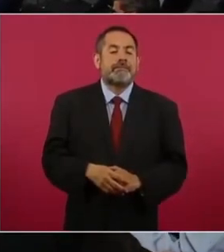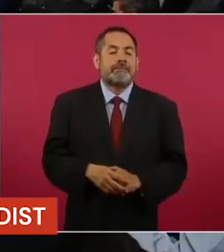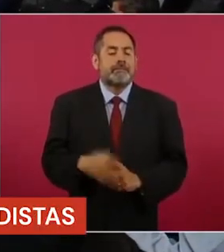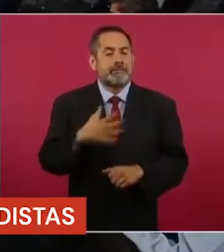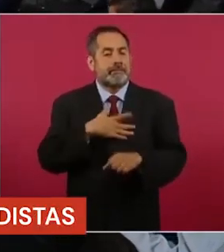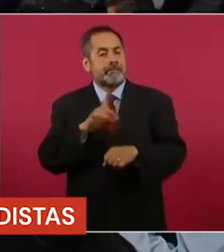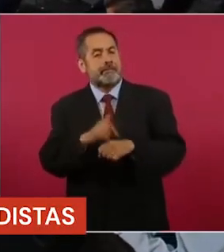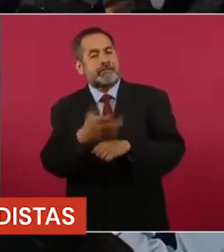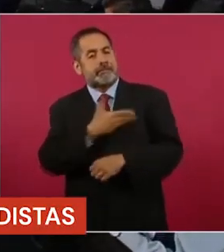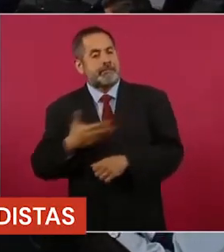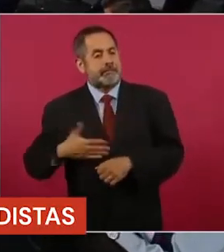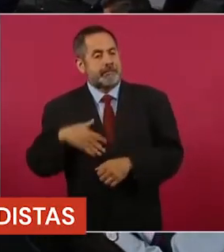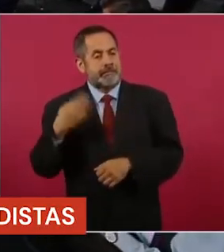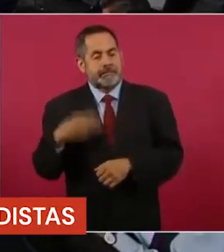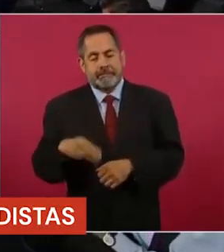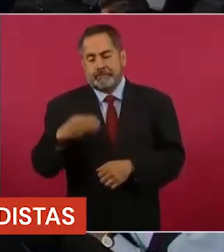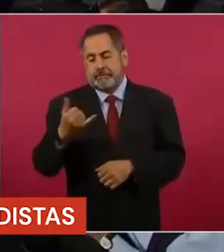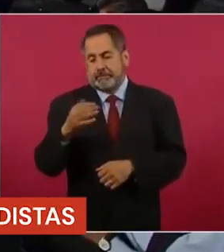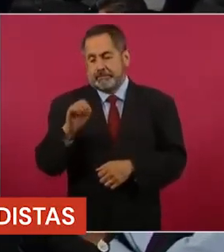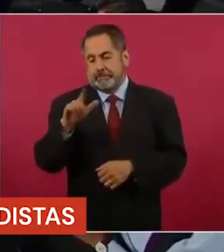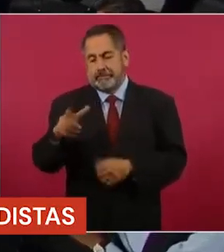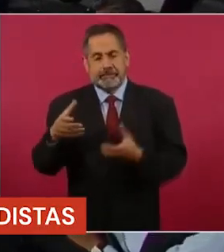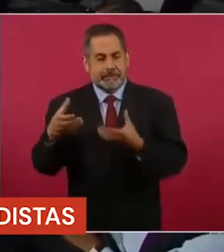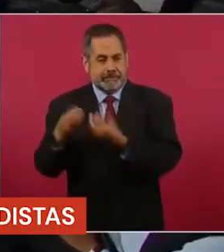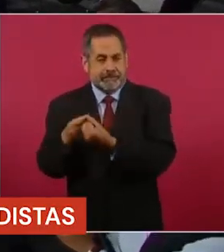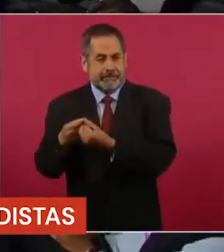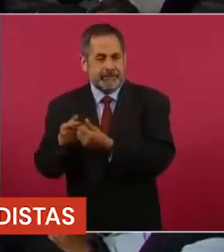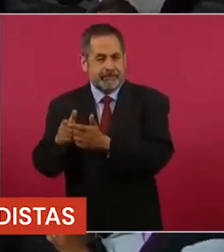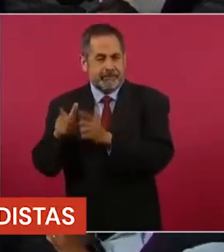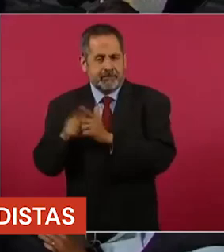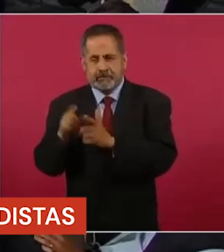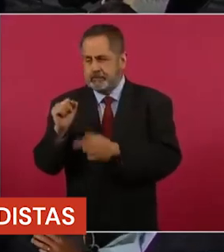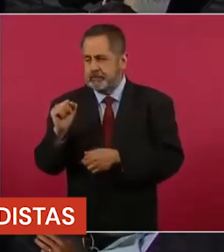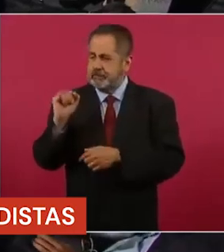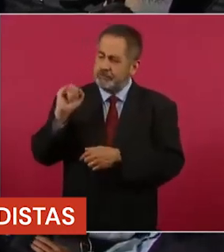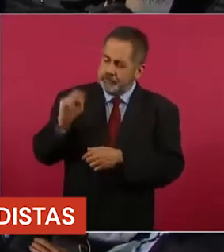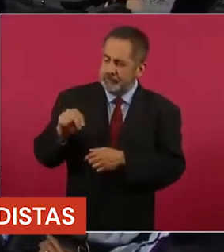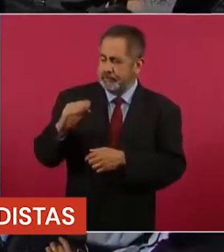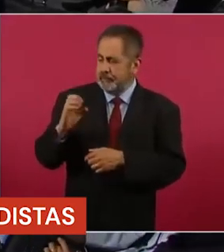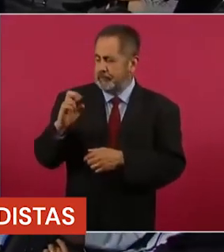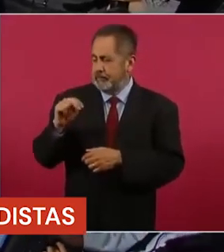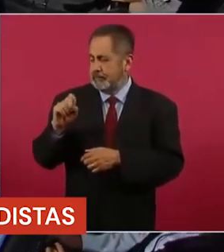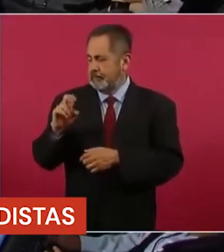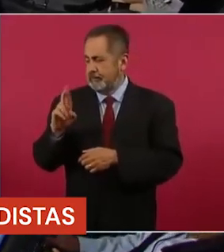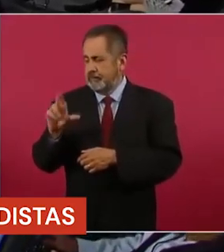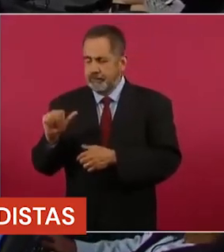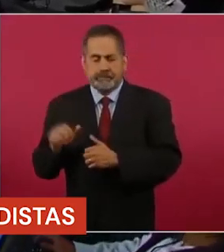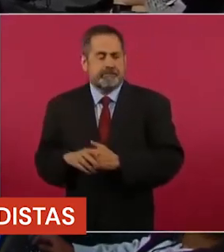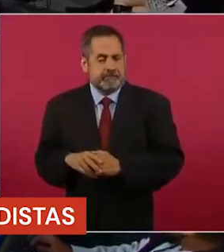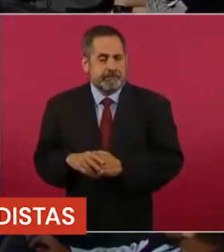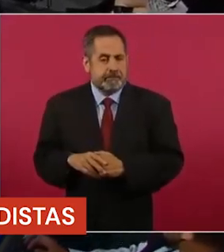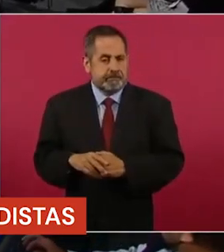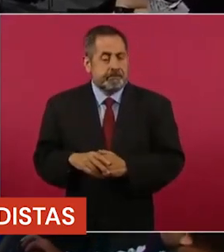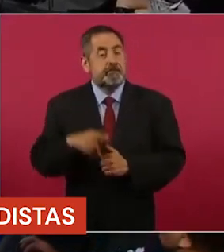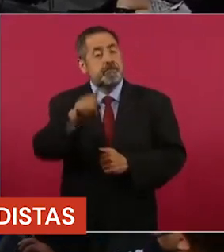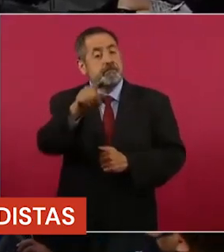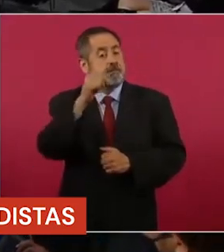Buenos días, presidente. Me me llamé el de Damexico News y sin censura. El día de ayer la Fiscalía de Estados Unidos